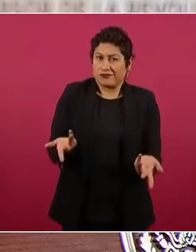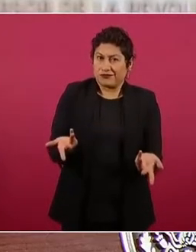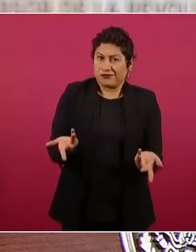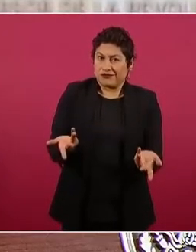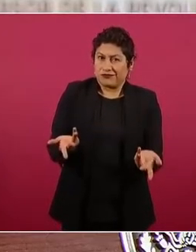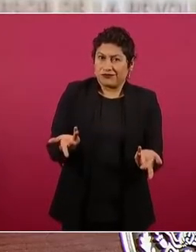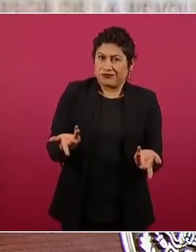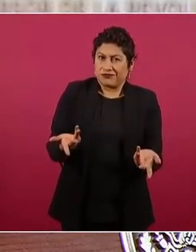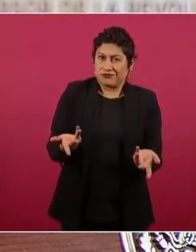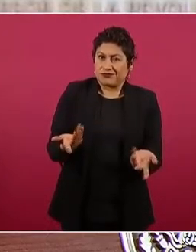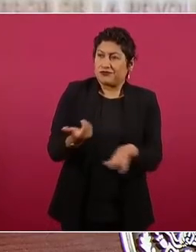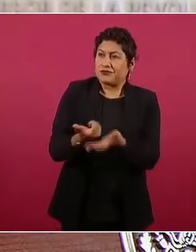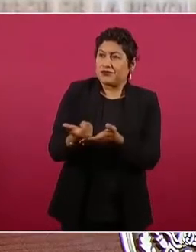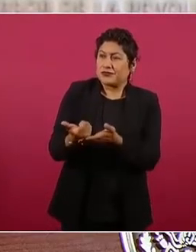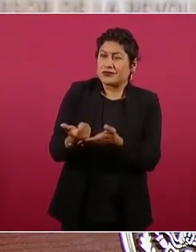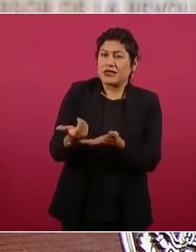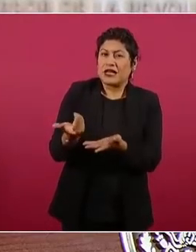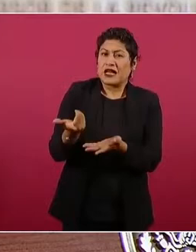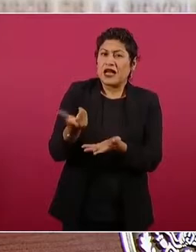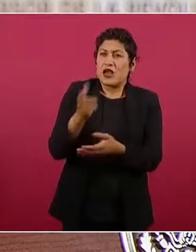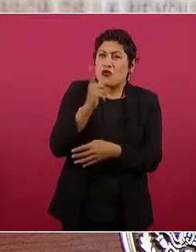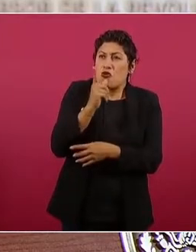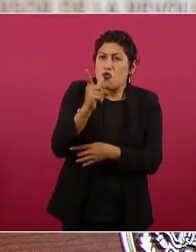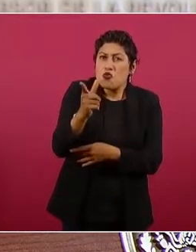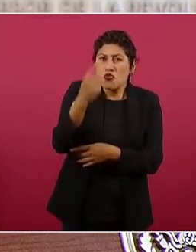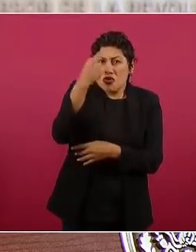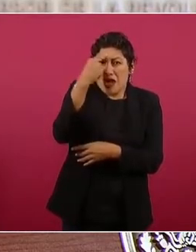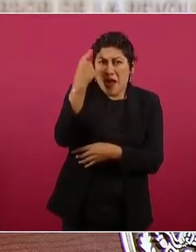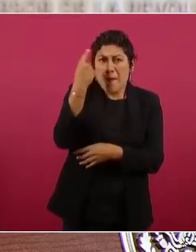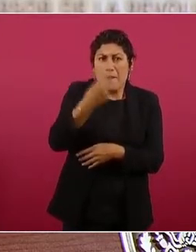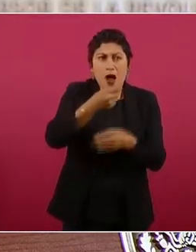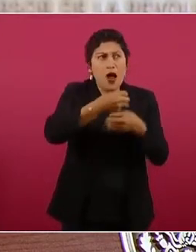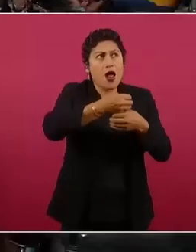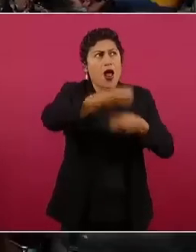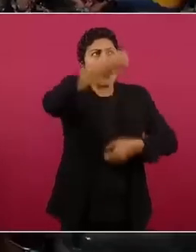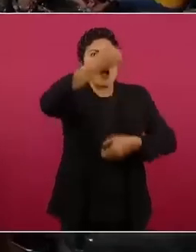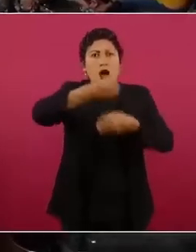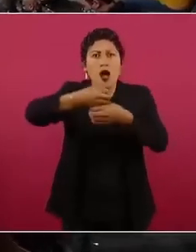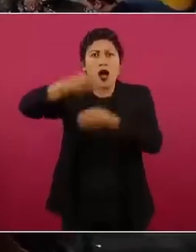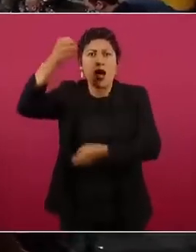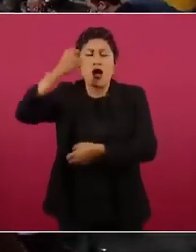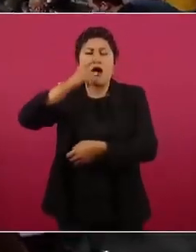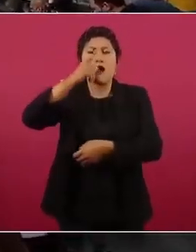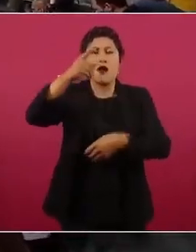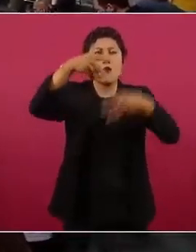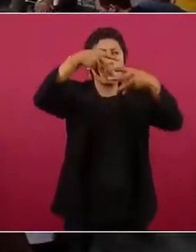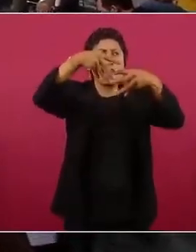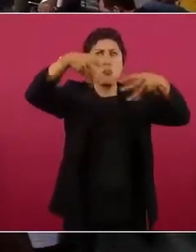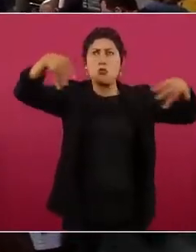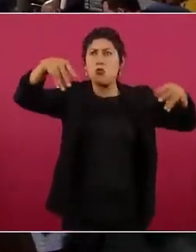de los postes, el tendido de las líneas.